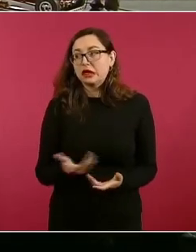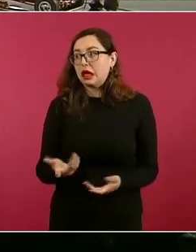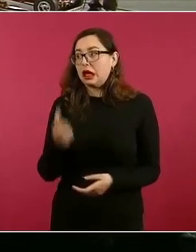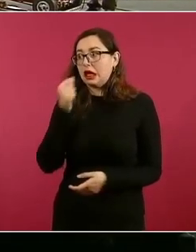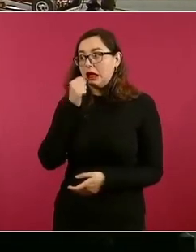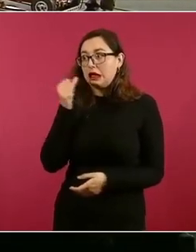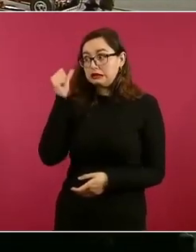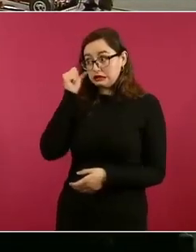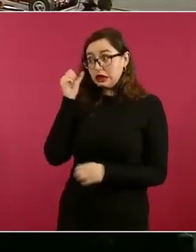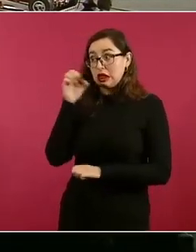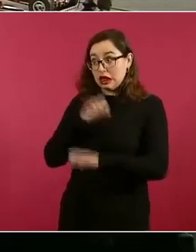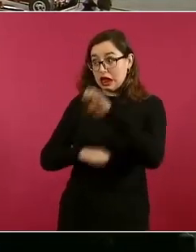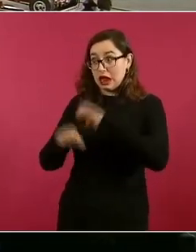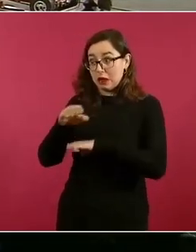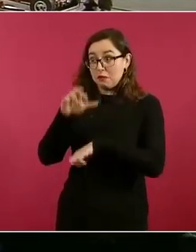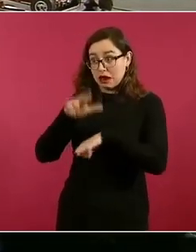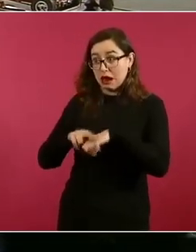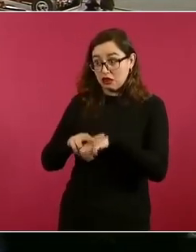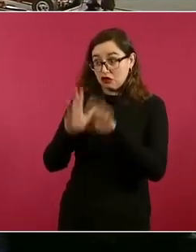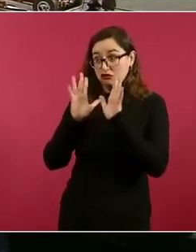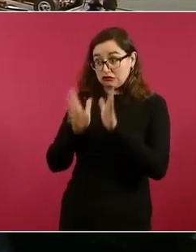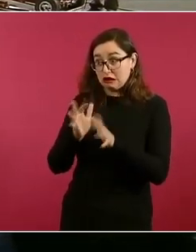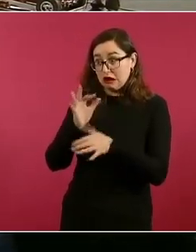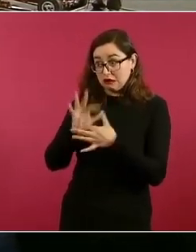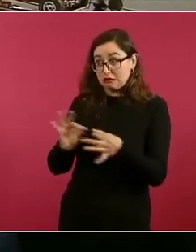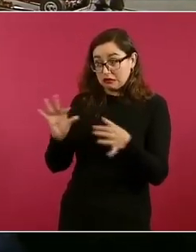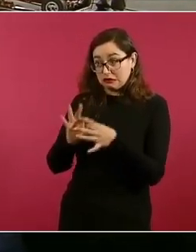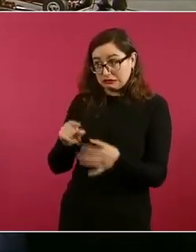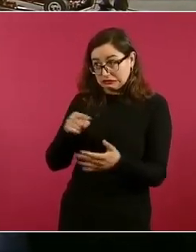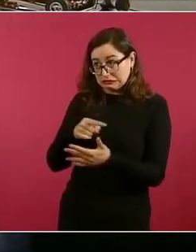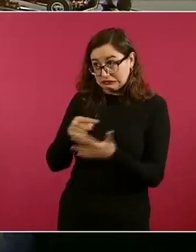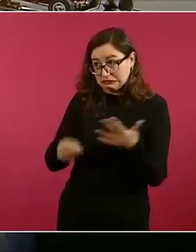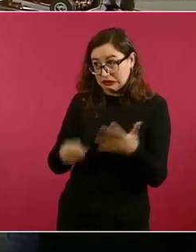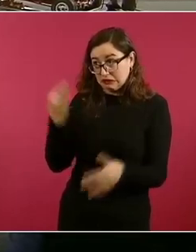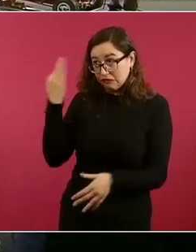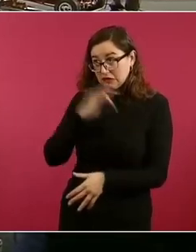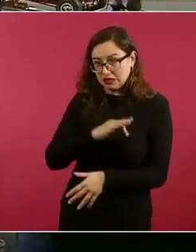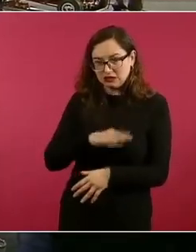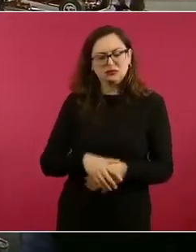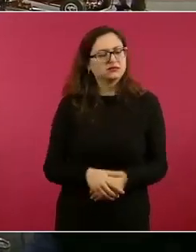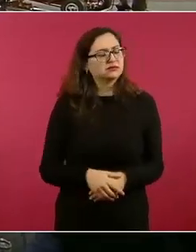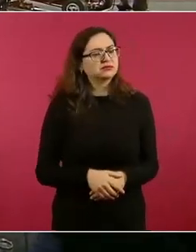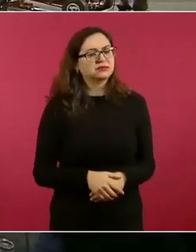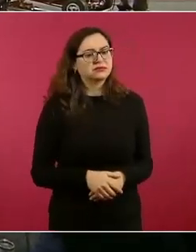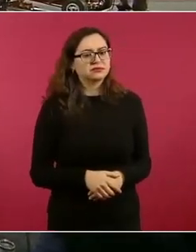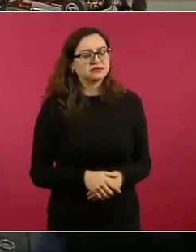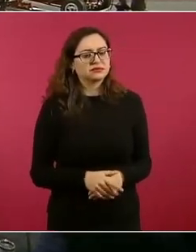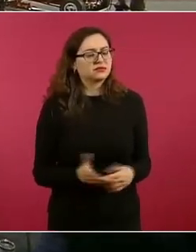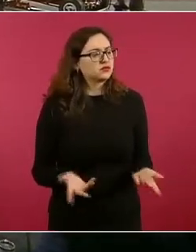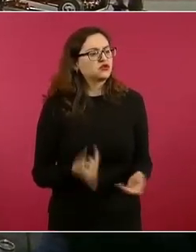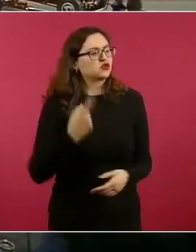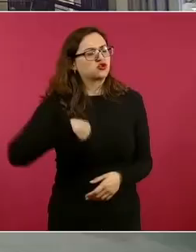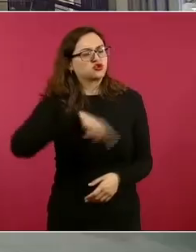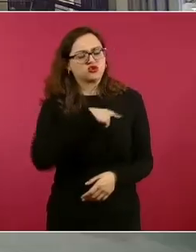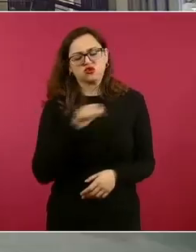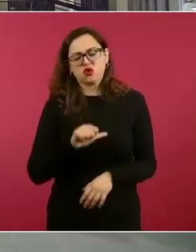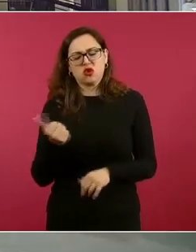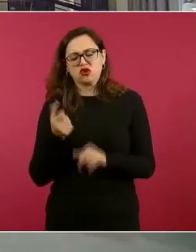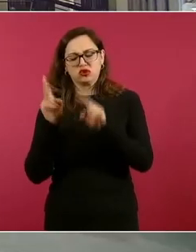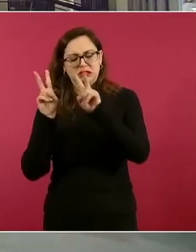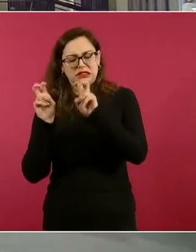ratificó? ¿Le comentaron algo? No, me meto a ver estas cosas. ¿Hablaron de otro tema? No, no, no, no, no, no, no. Hablamos de otras cuestiones.